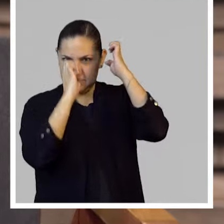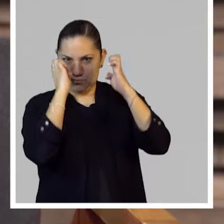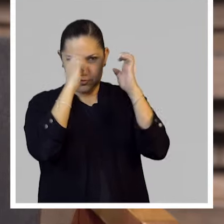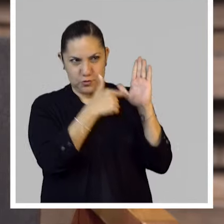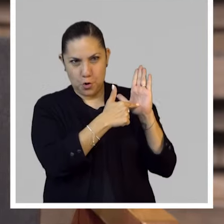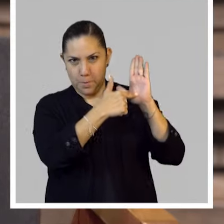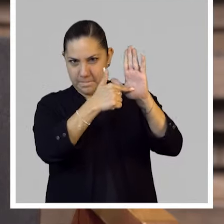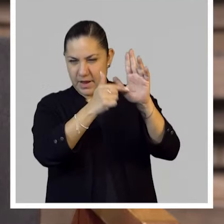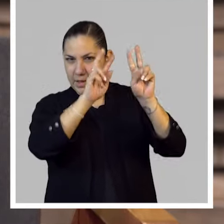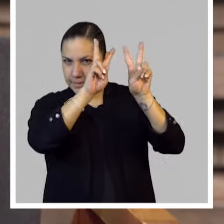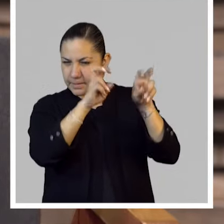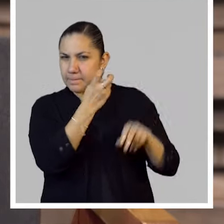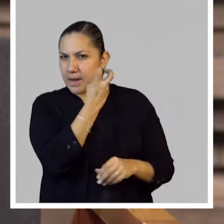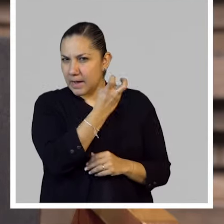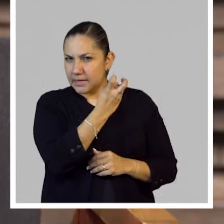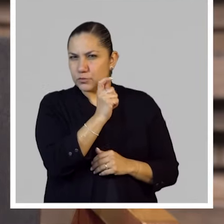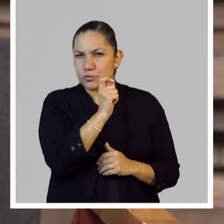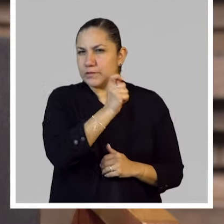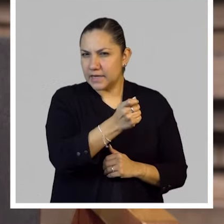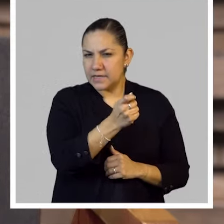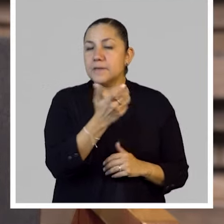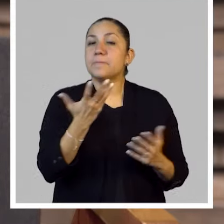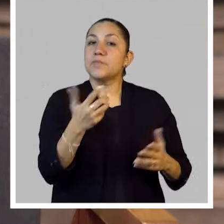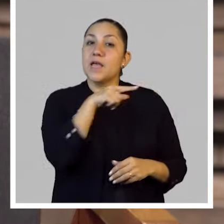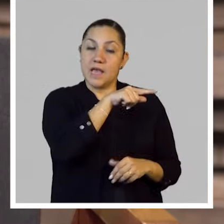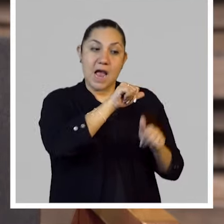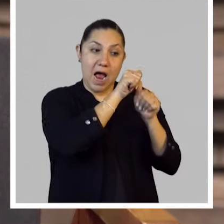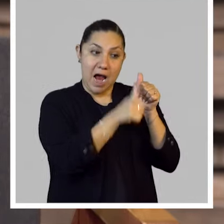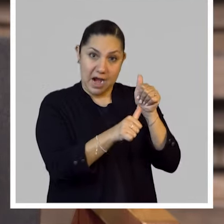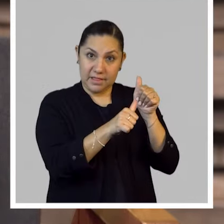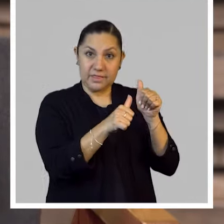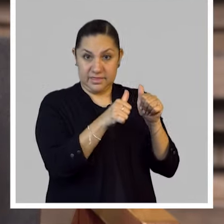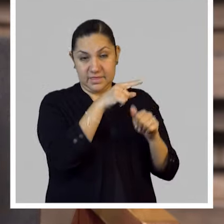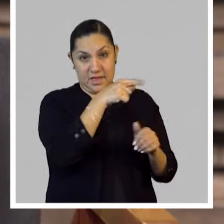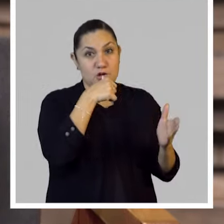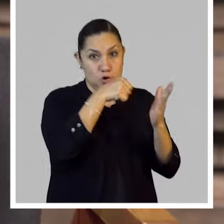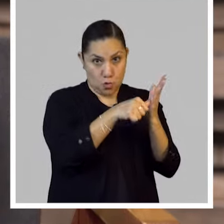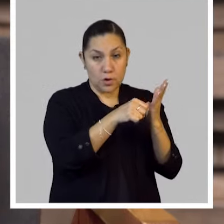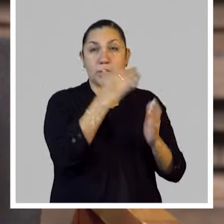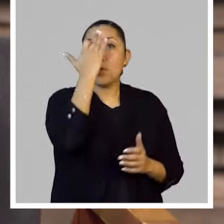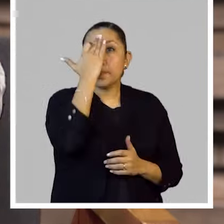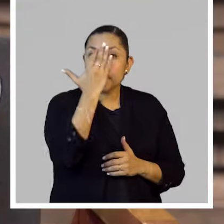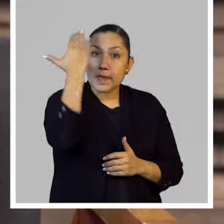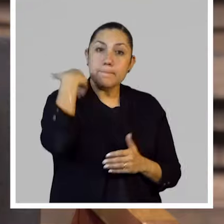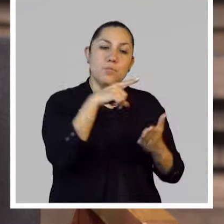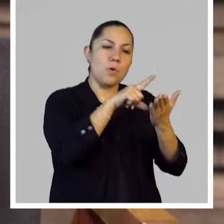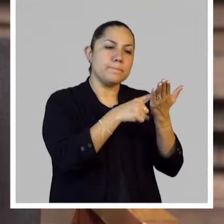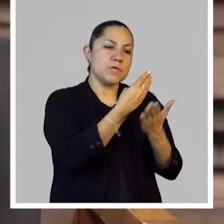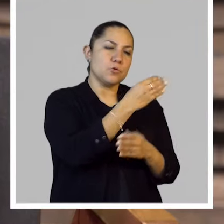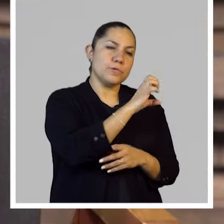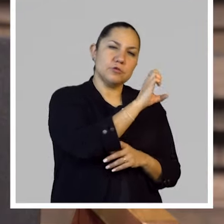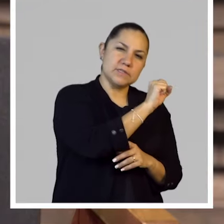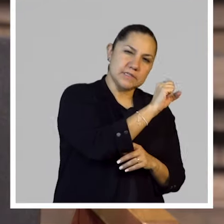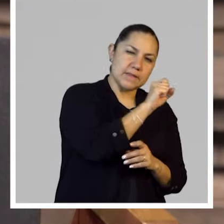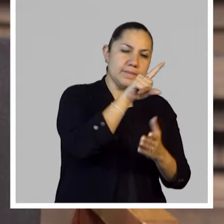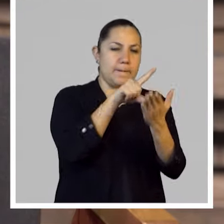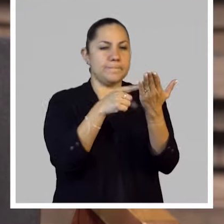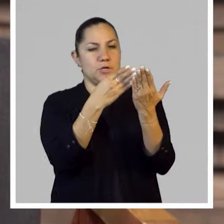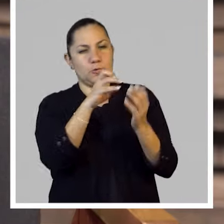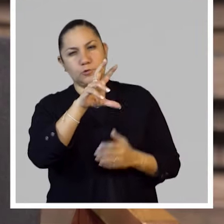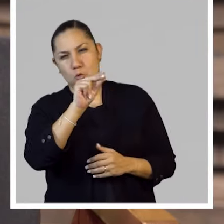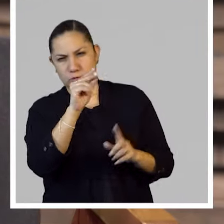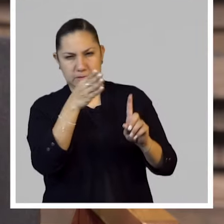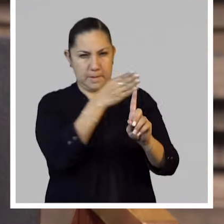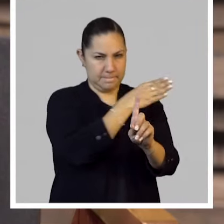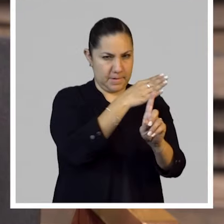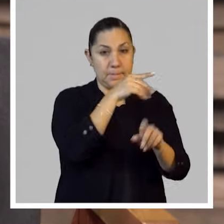Y pues bueno, básicamente el arte correo fue un movimiento artístico que ocurrió entre la década de los 60 y 80. Y en